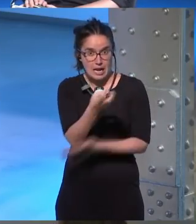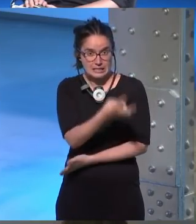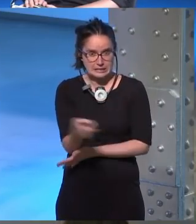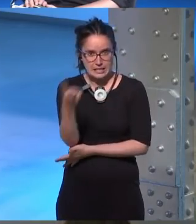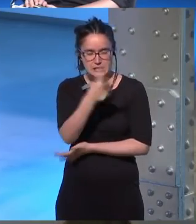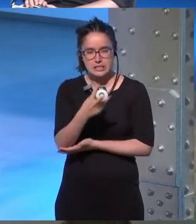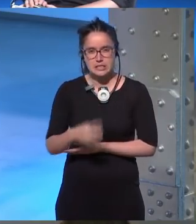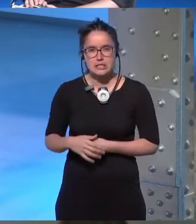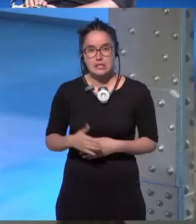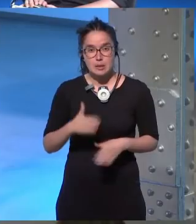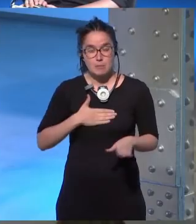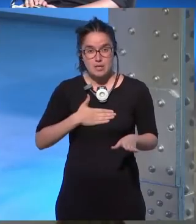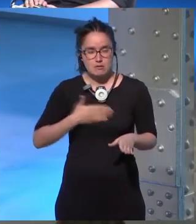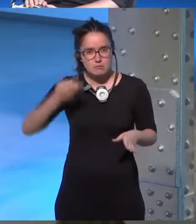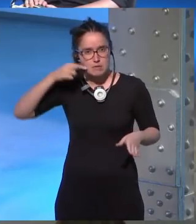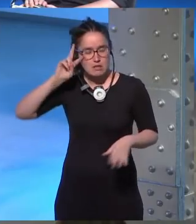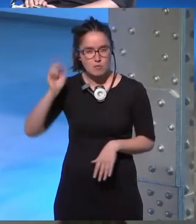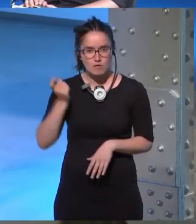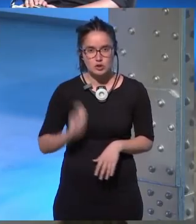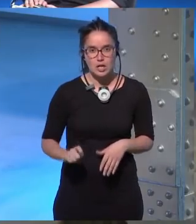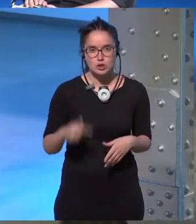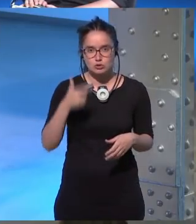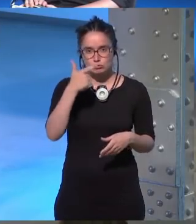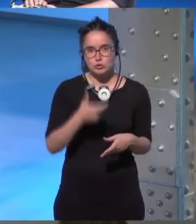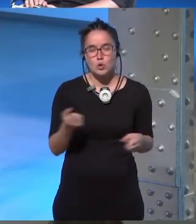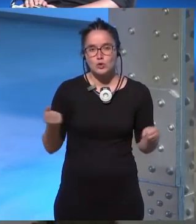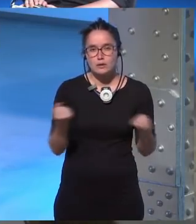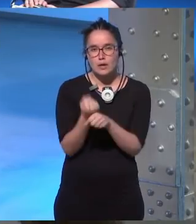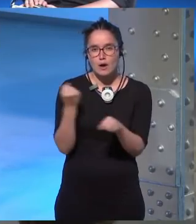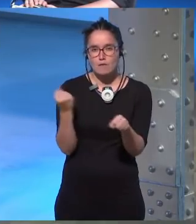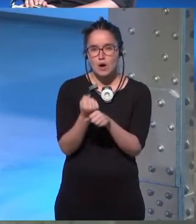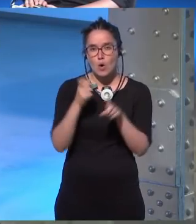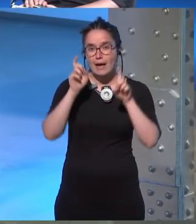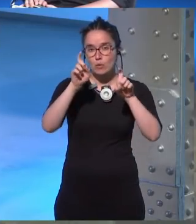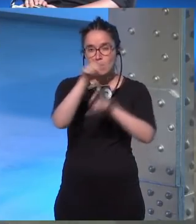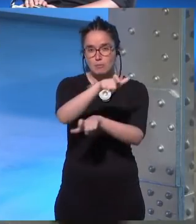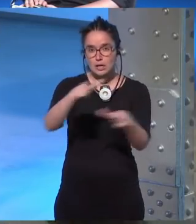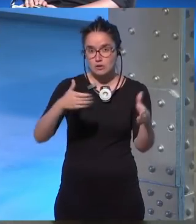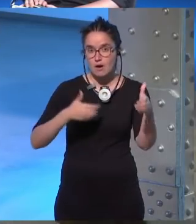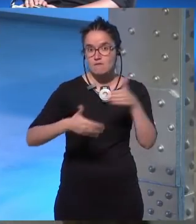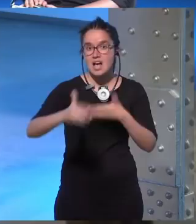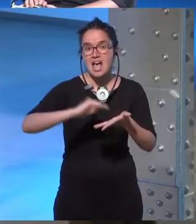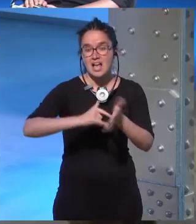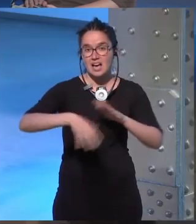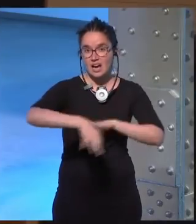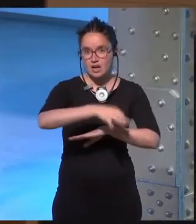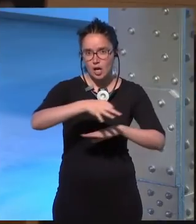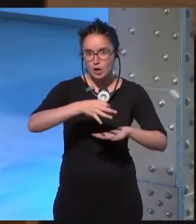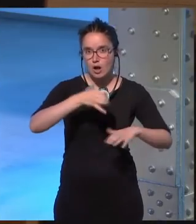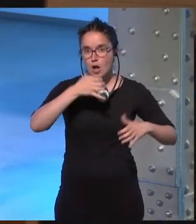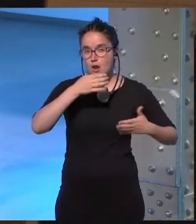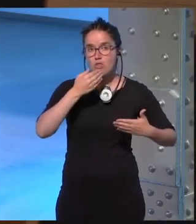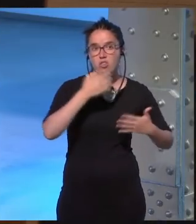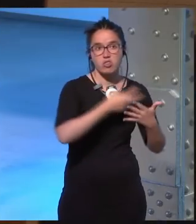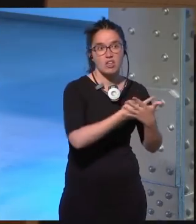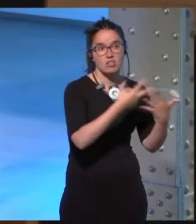y es desde mi experiencia profesional yo me dedico a educar personas que serán ingenieros y están en el rango de edad entre